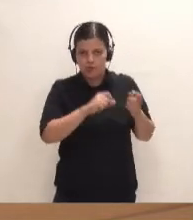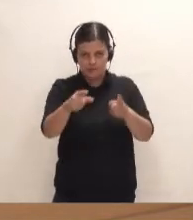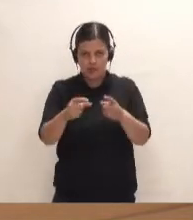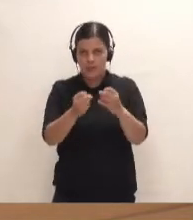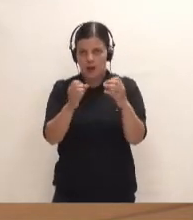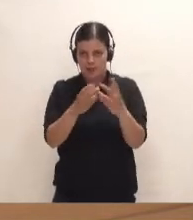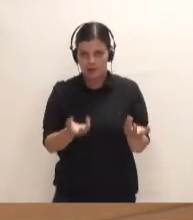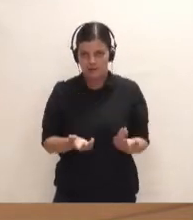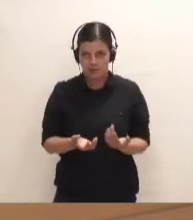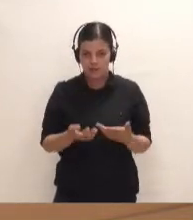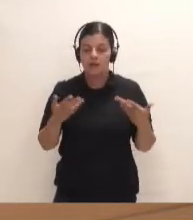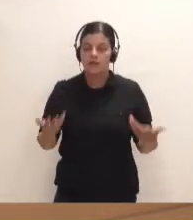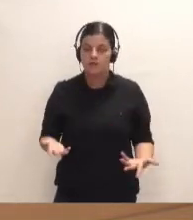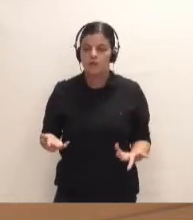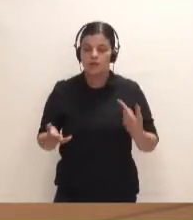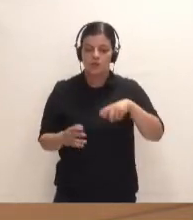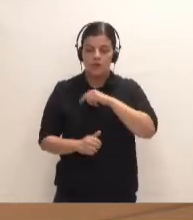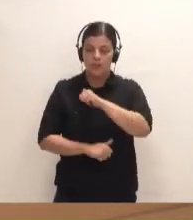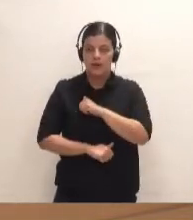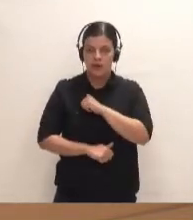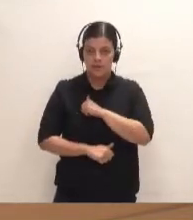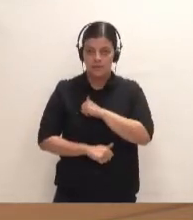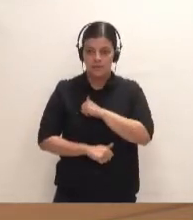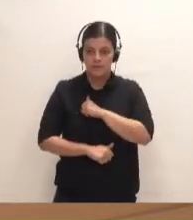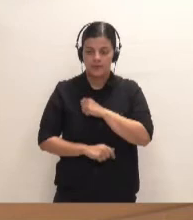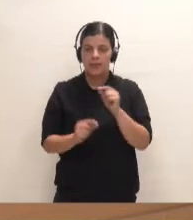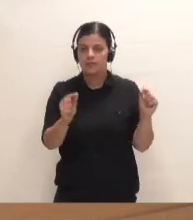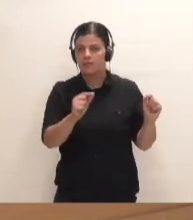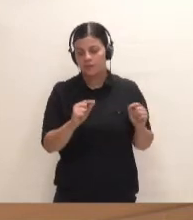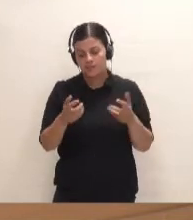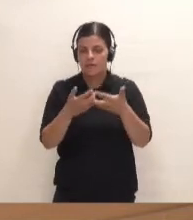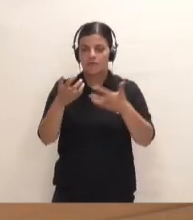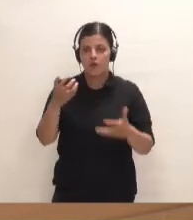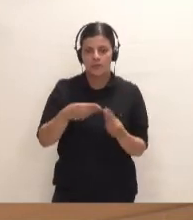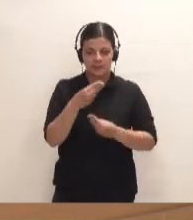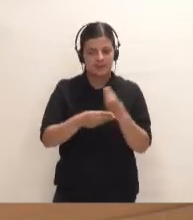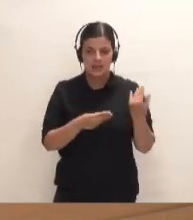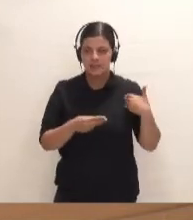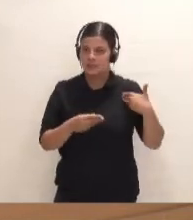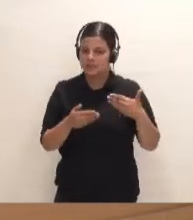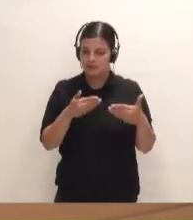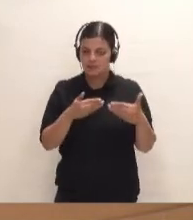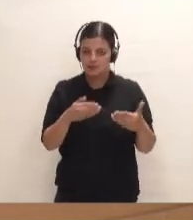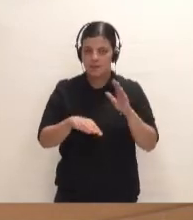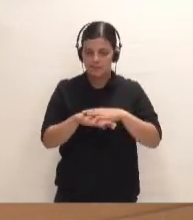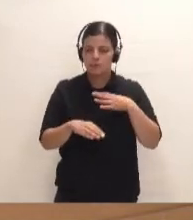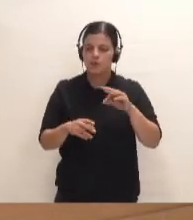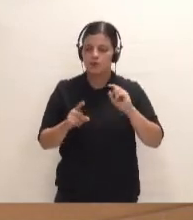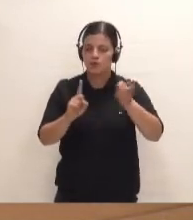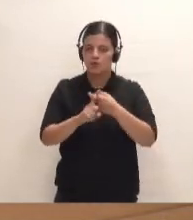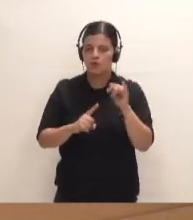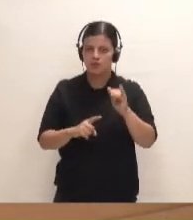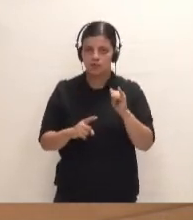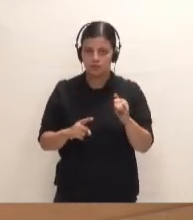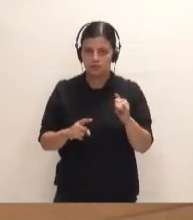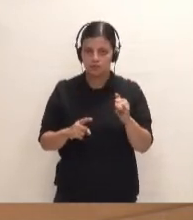Con lo cual, vamos a esperar que se haga este informe lo antes posible para poder tener una solución